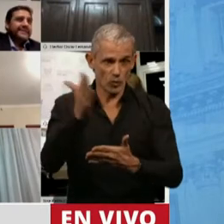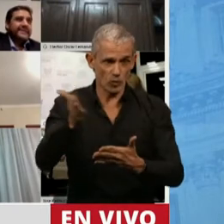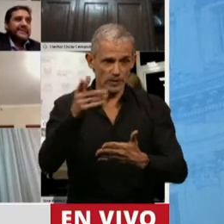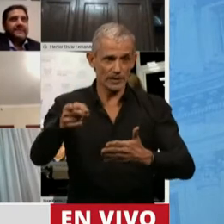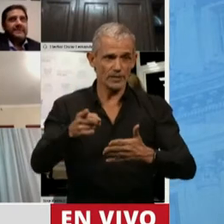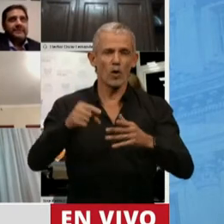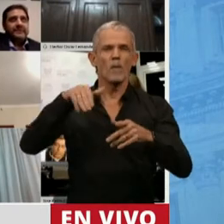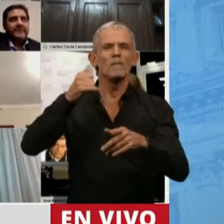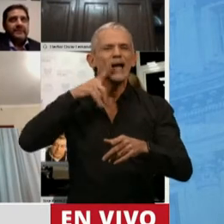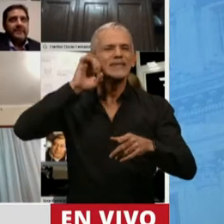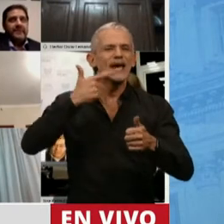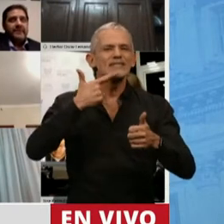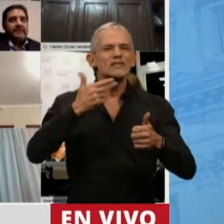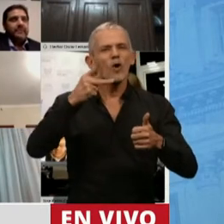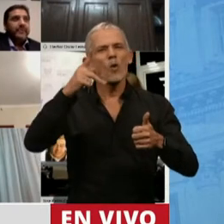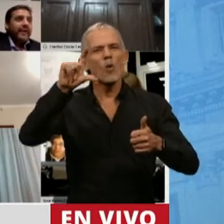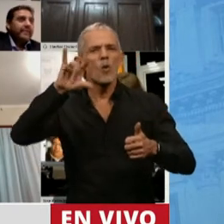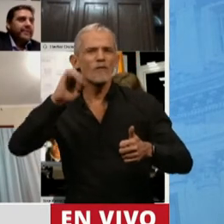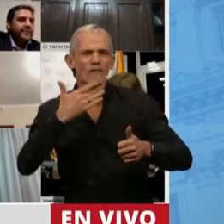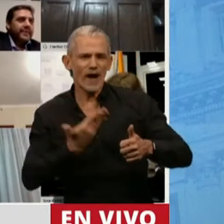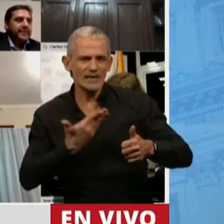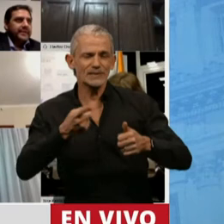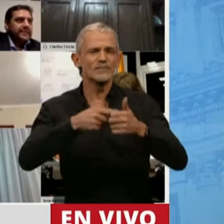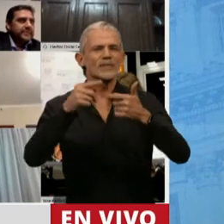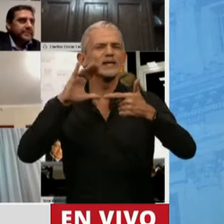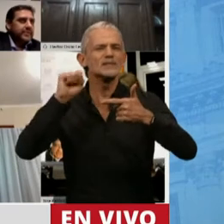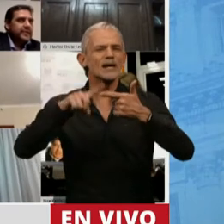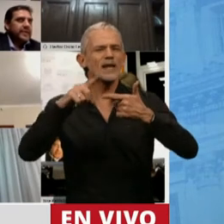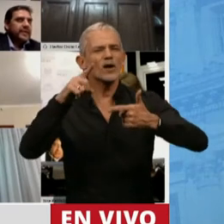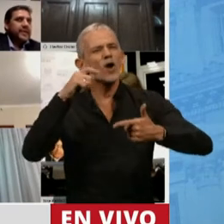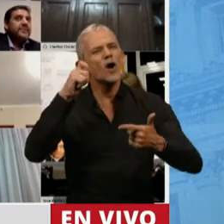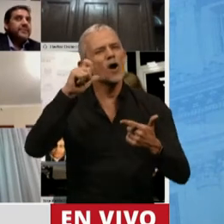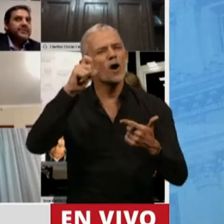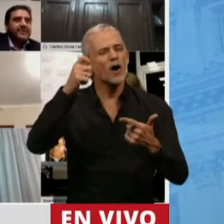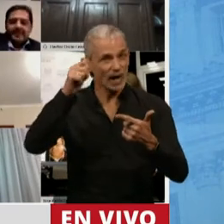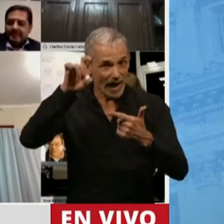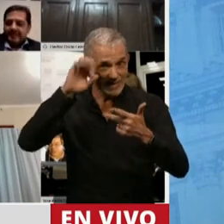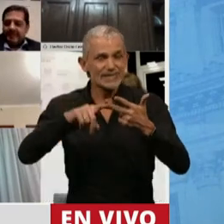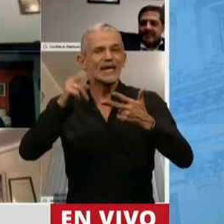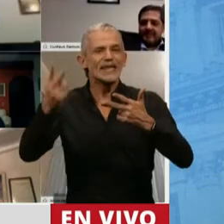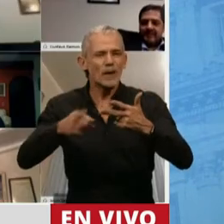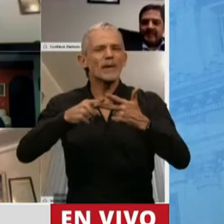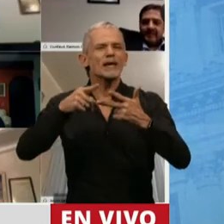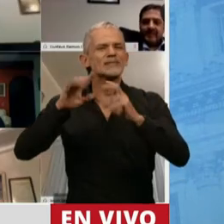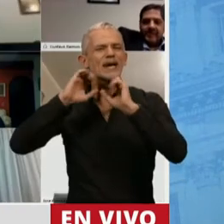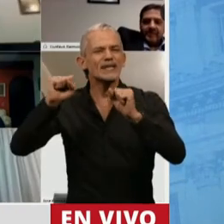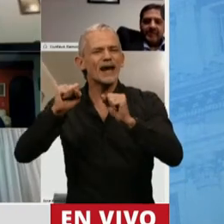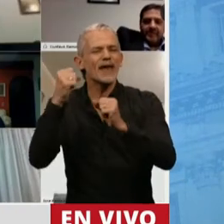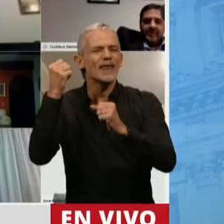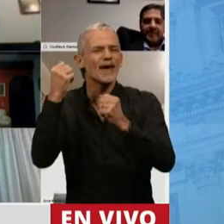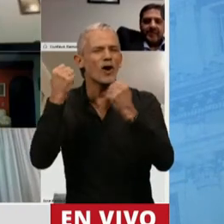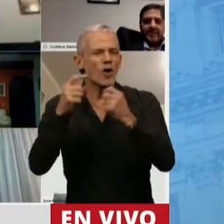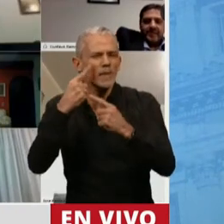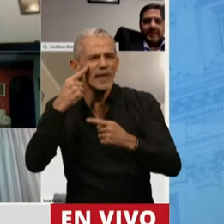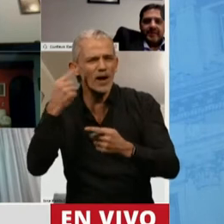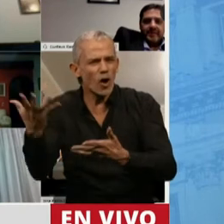Matías Culfas, al Secretario de Industria, Ariel Yale, y a María Apólito, Subsecretaria de Economía del Conocimiento, también